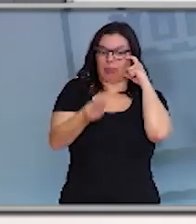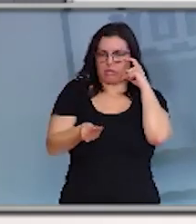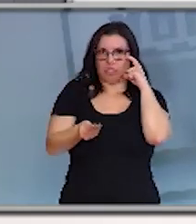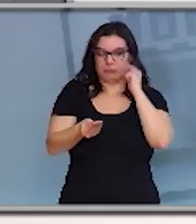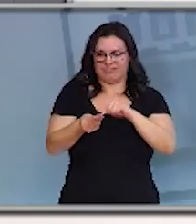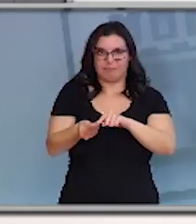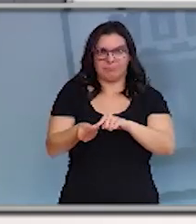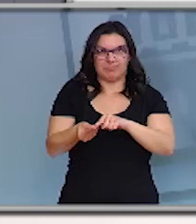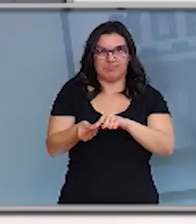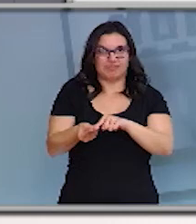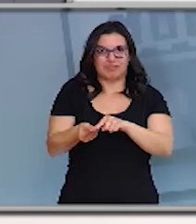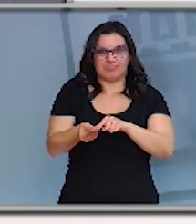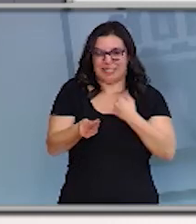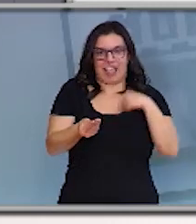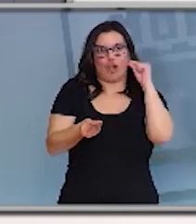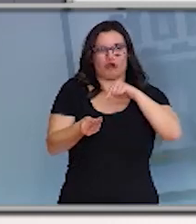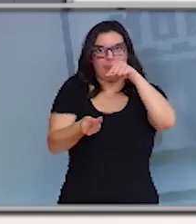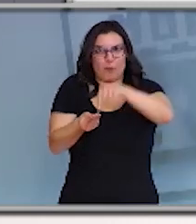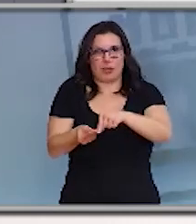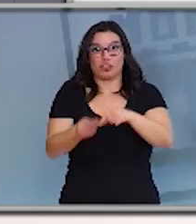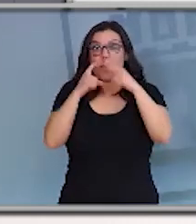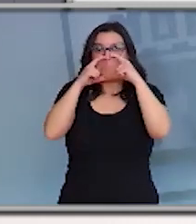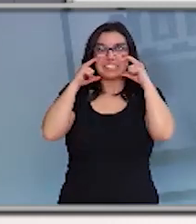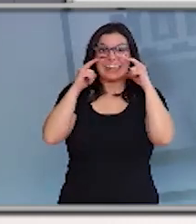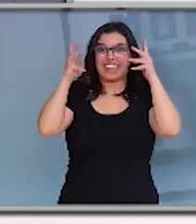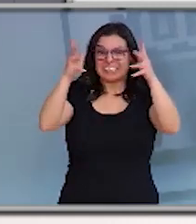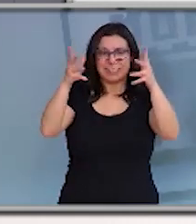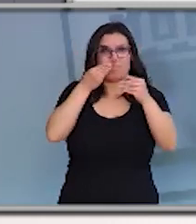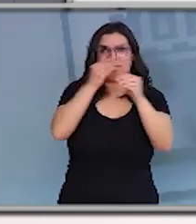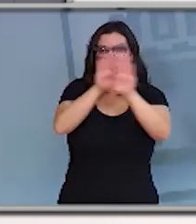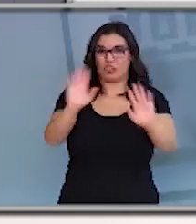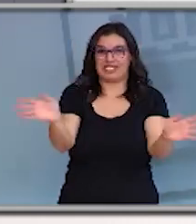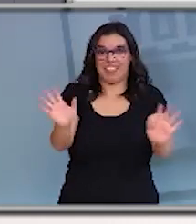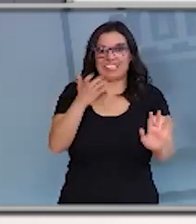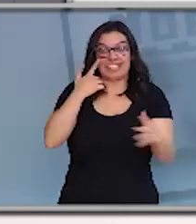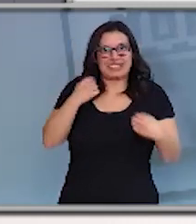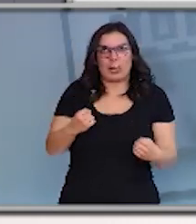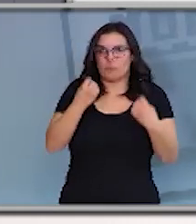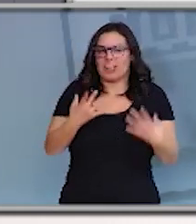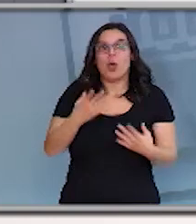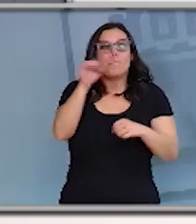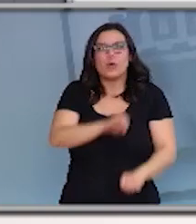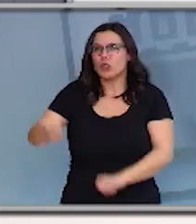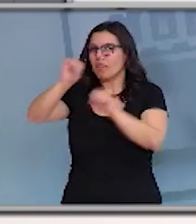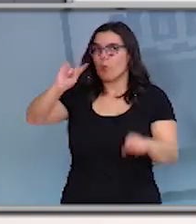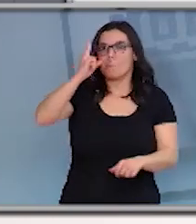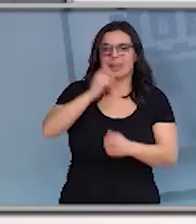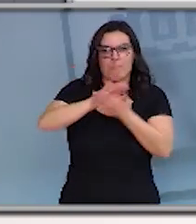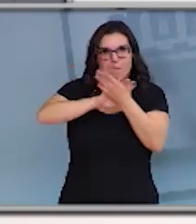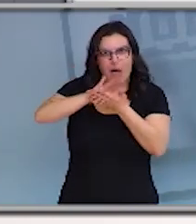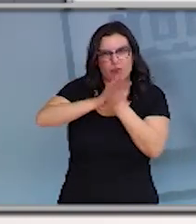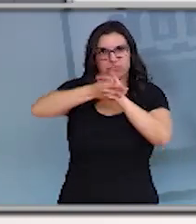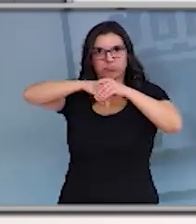manos por lo tanto el uso de mascarillas no es lo que más nos protege lo que nos protege es lavarnos adecuadamente las manos